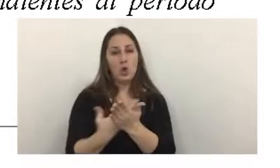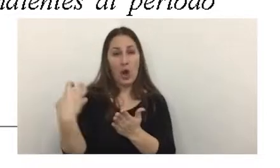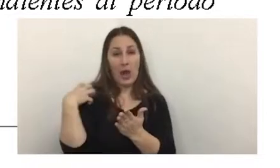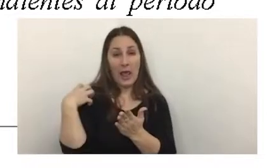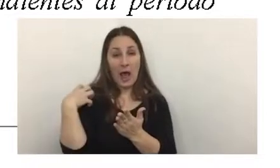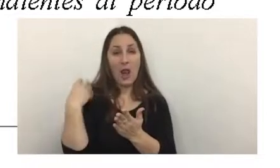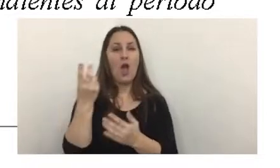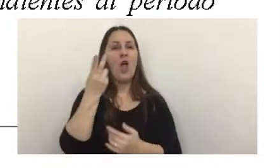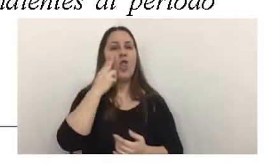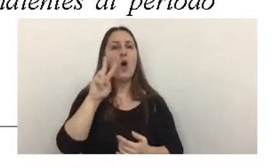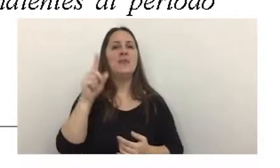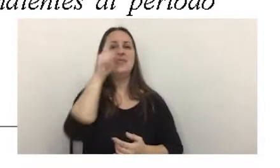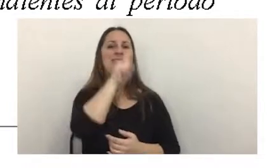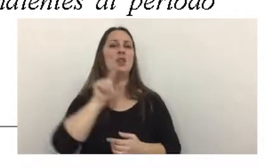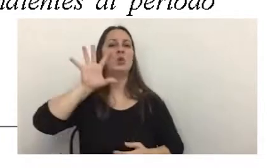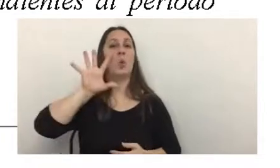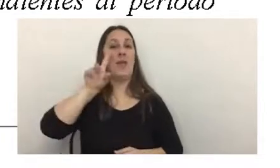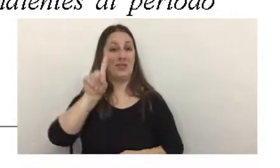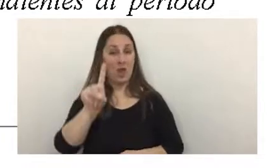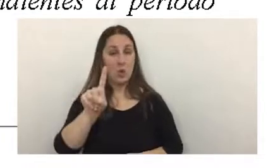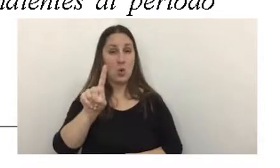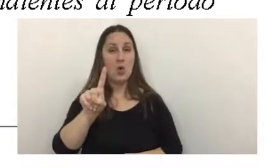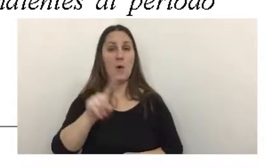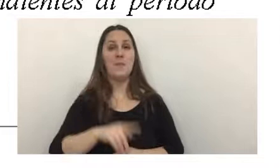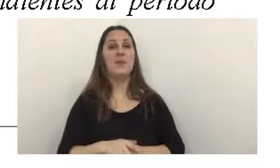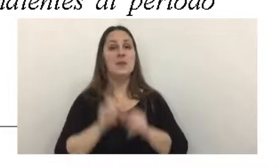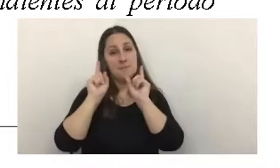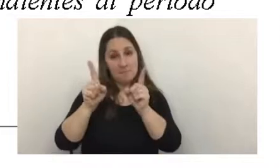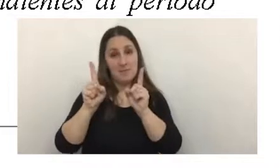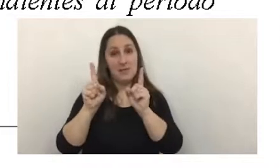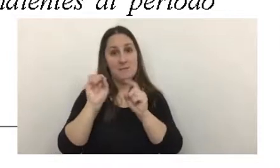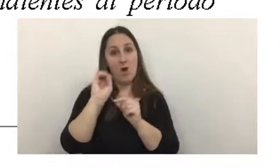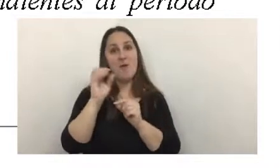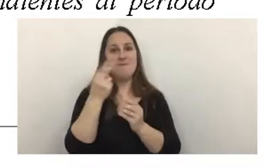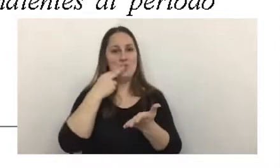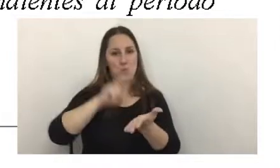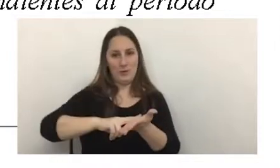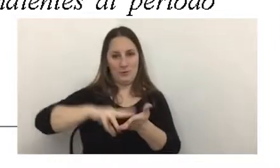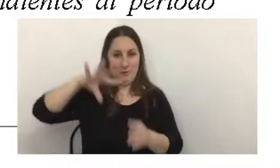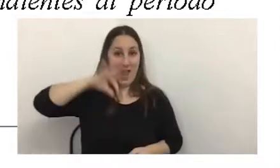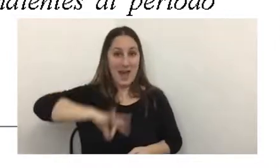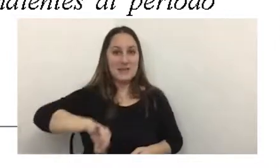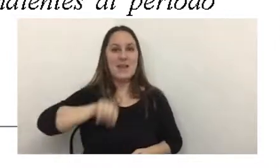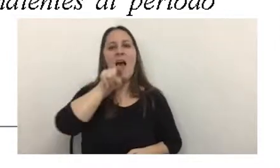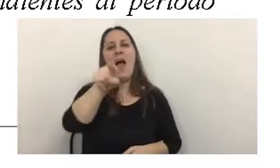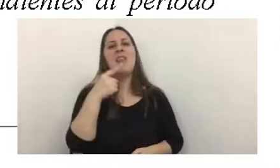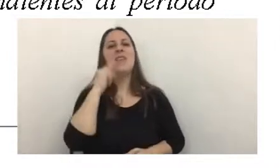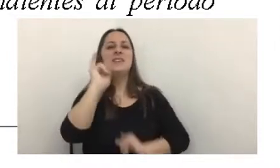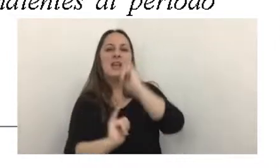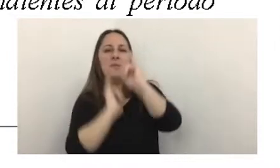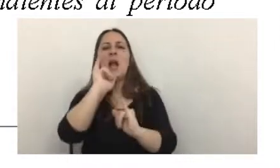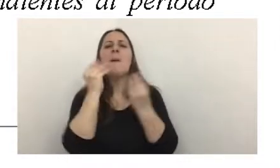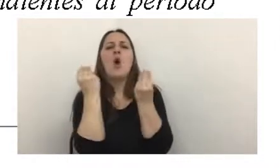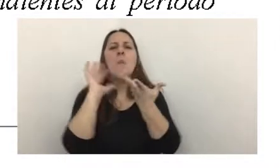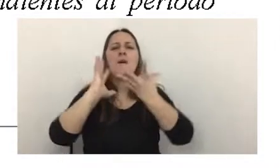2151, tal como su homónima en impuesto a las ganancias, definía cuál era el